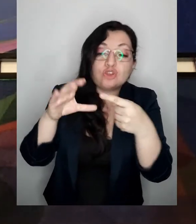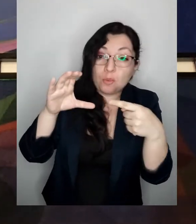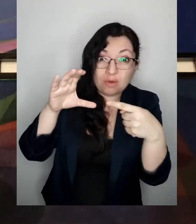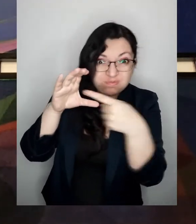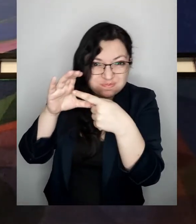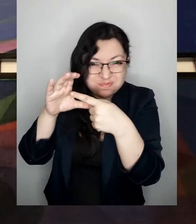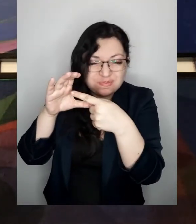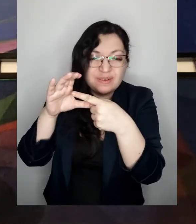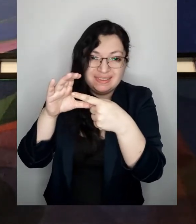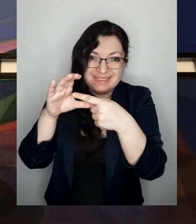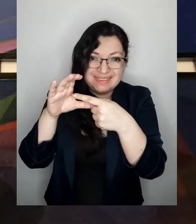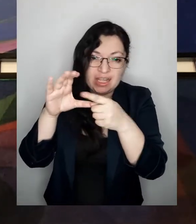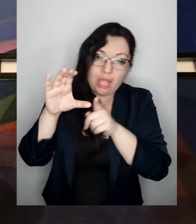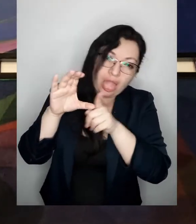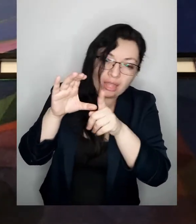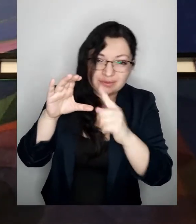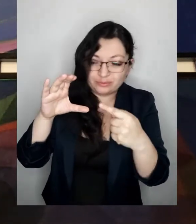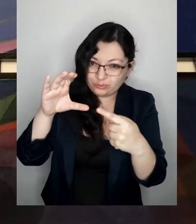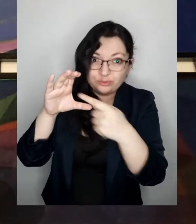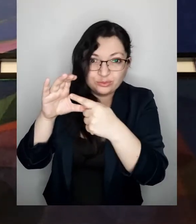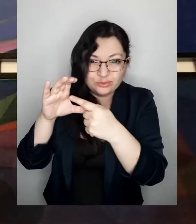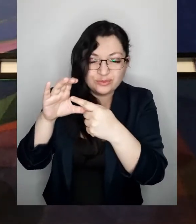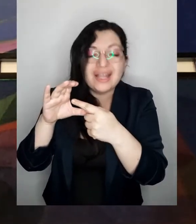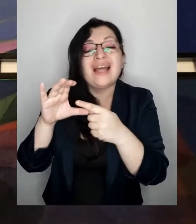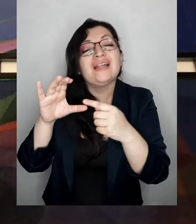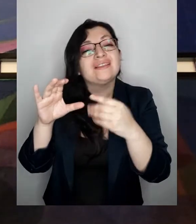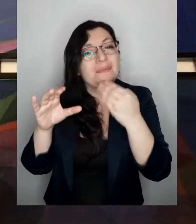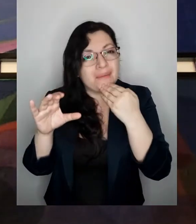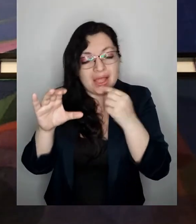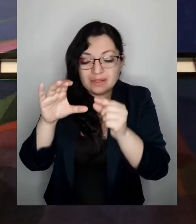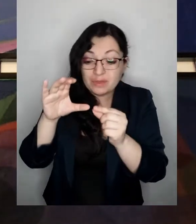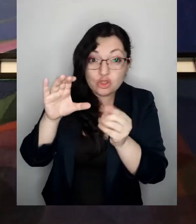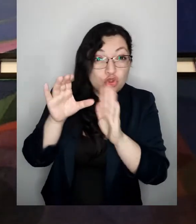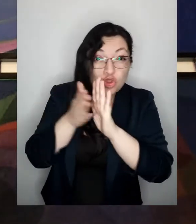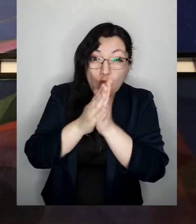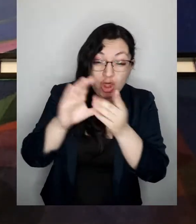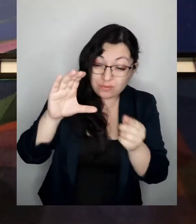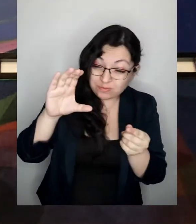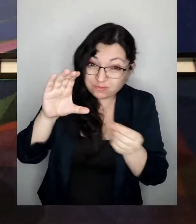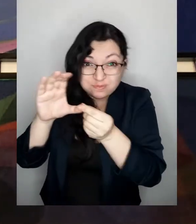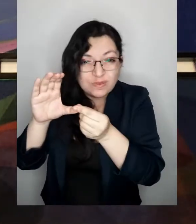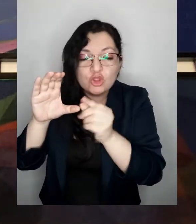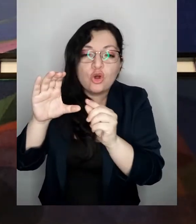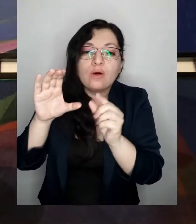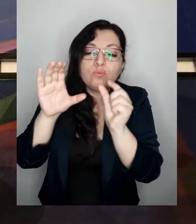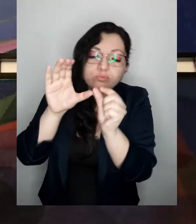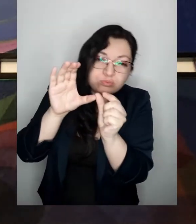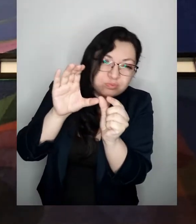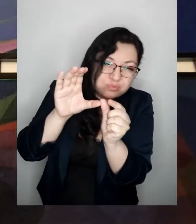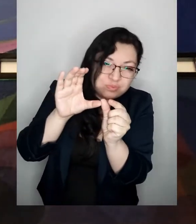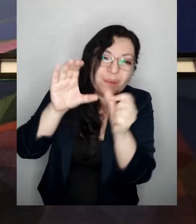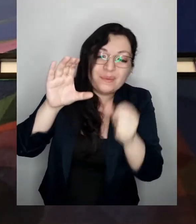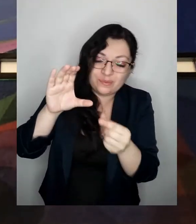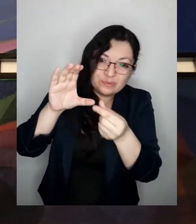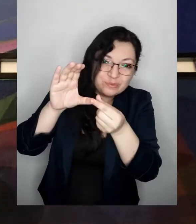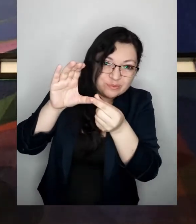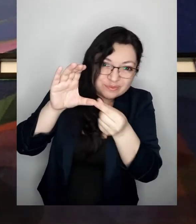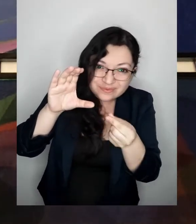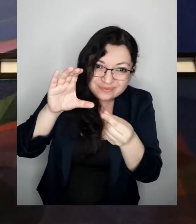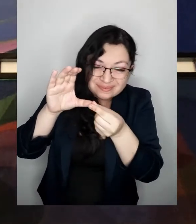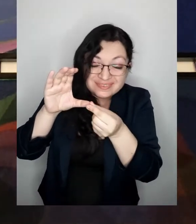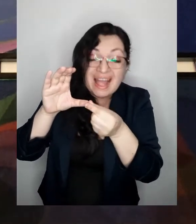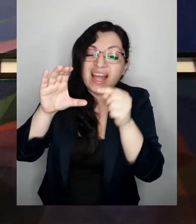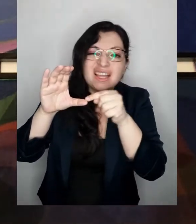hacia el centro de la naranja la idea es dejar un pedacito afuera para poder tocarlo y ese punto entonces ese palito